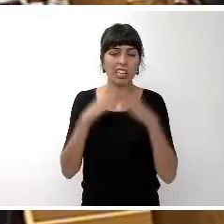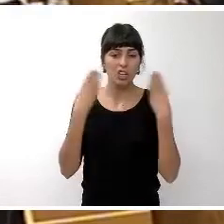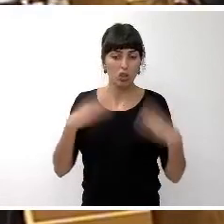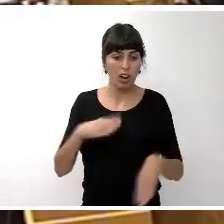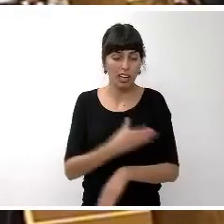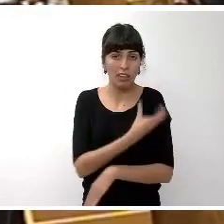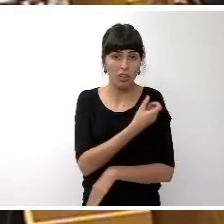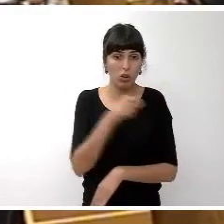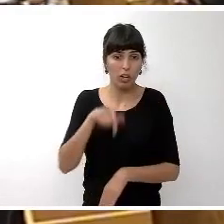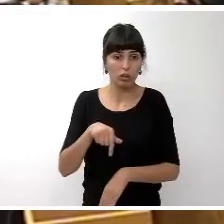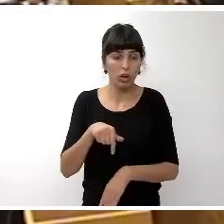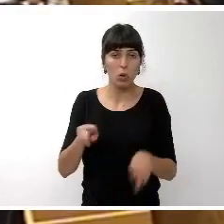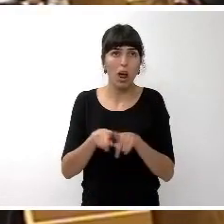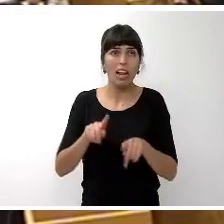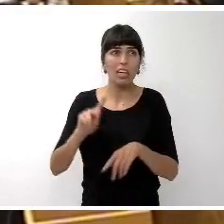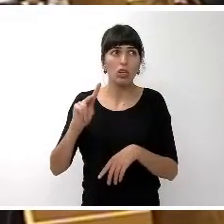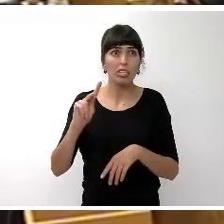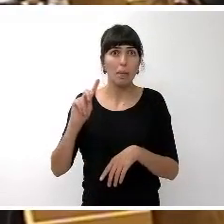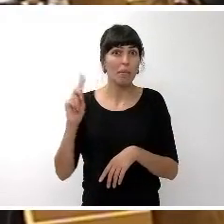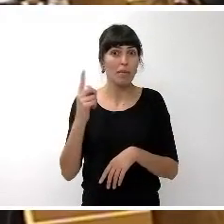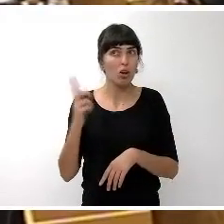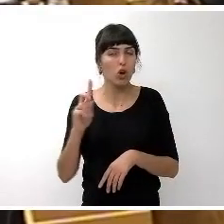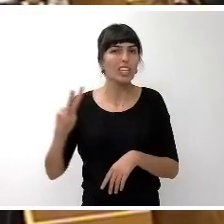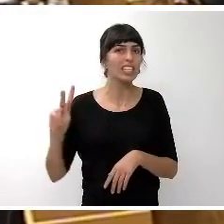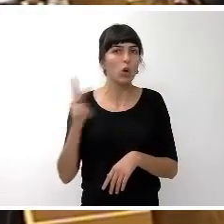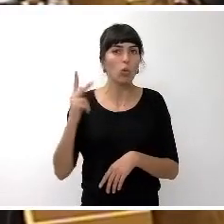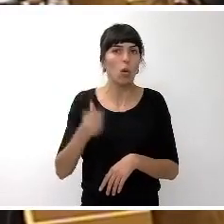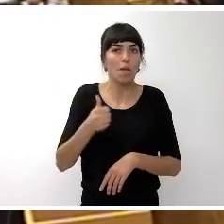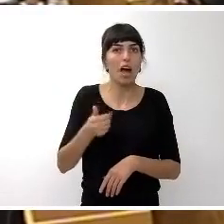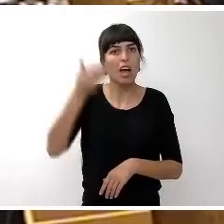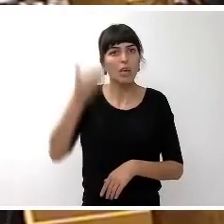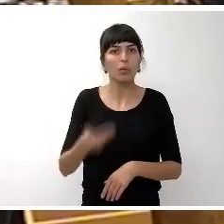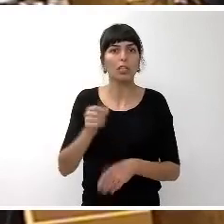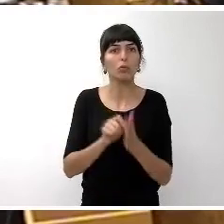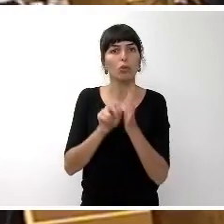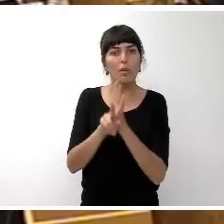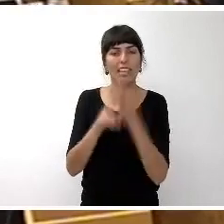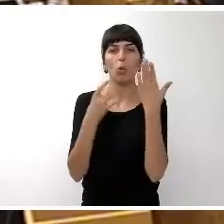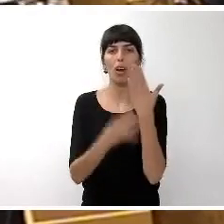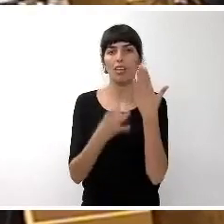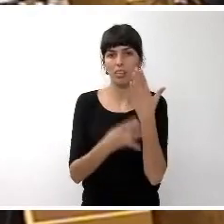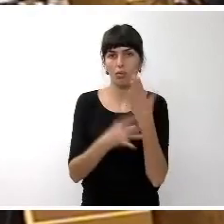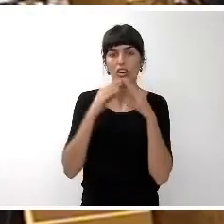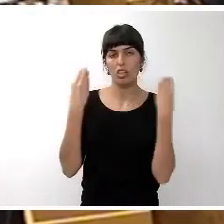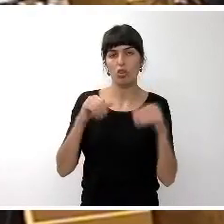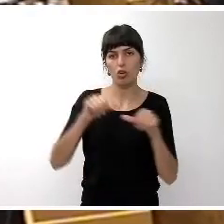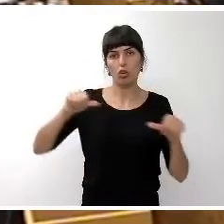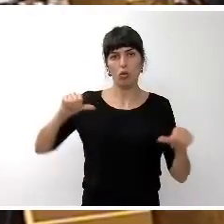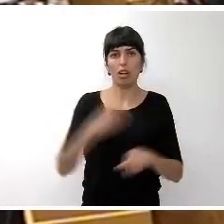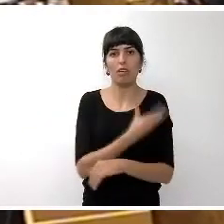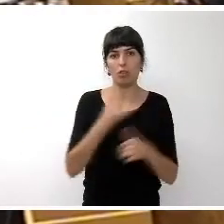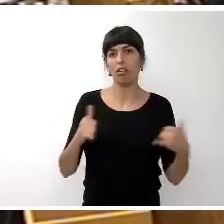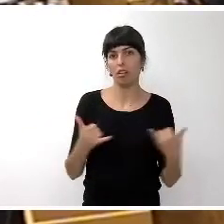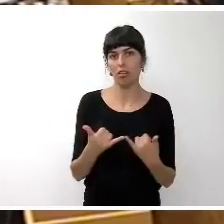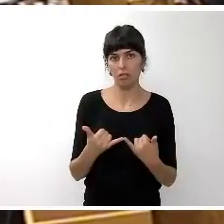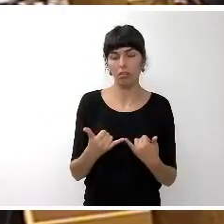lo que se había manifestado que eran los segundos de mayor importancia cuantitativa en la historia de la corporación insular